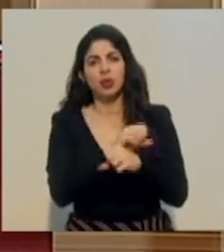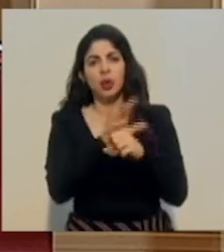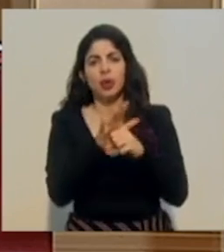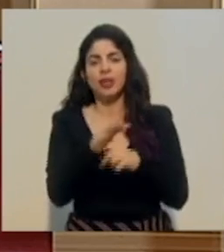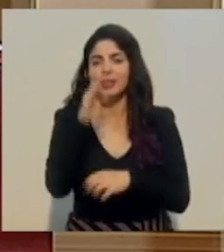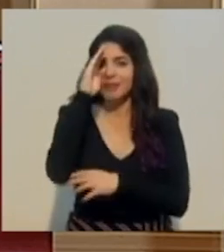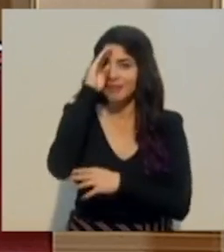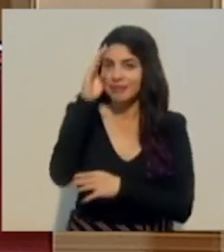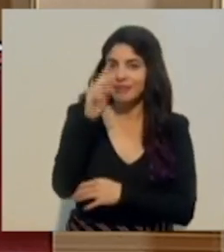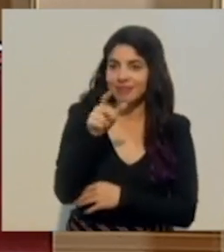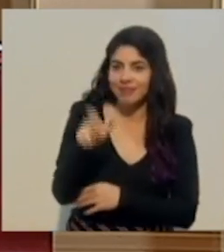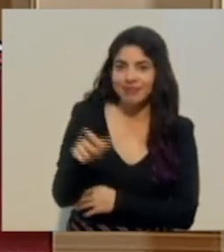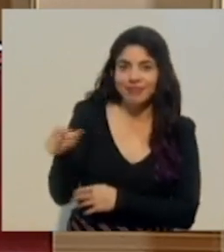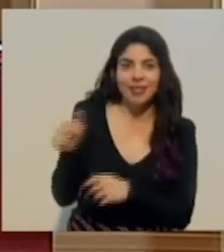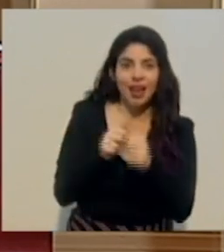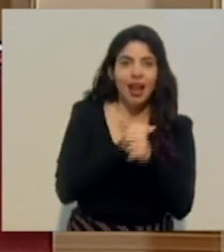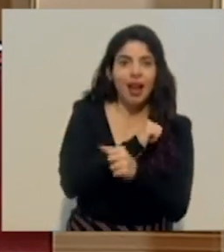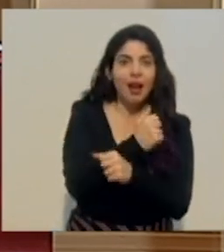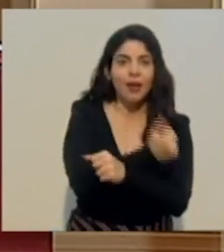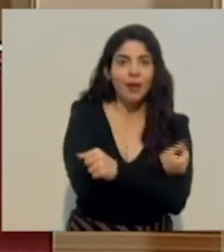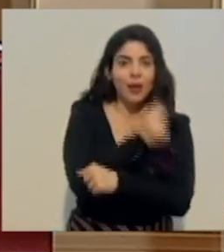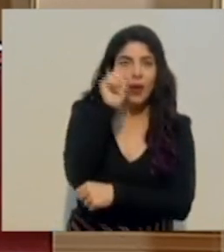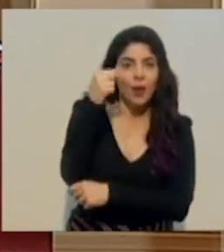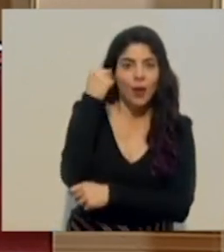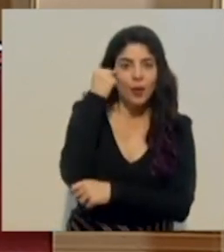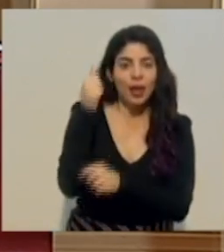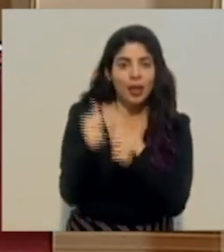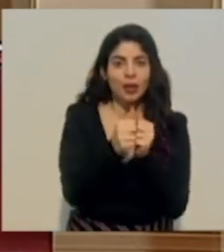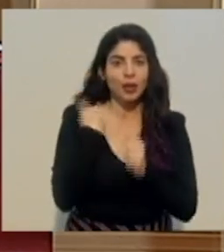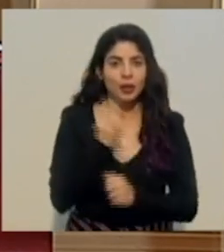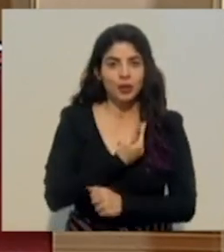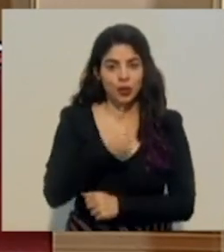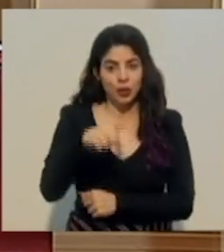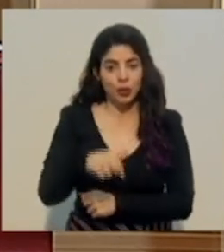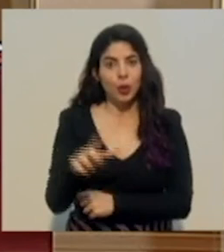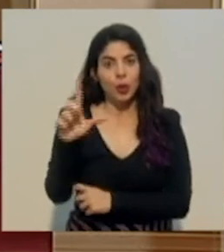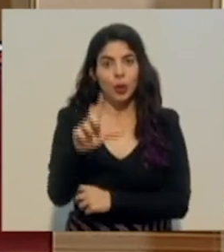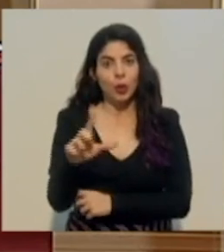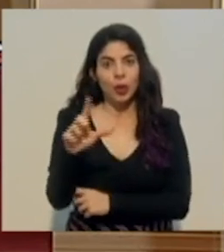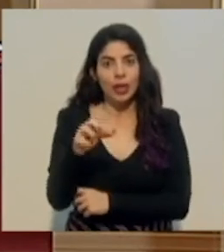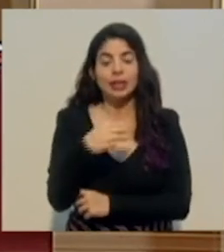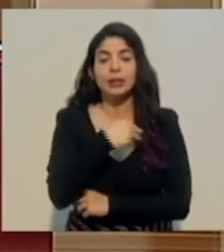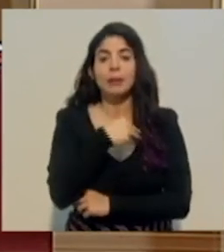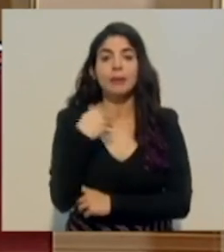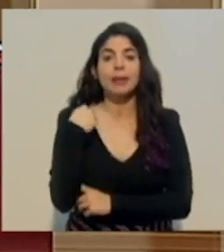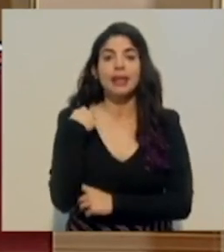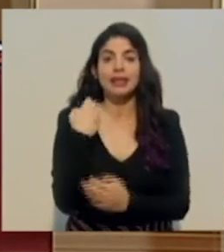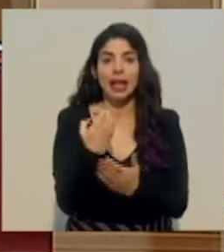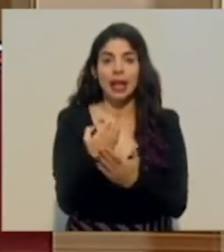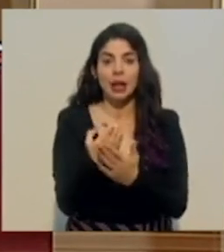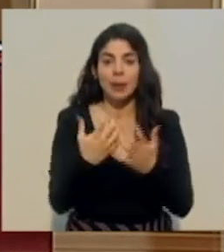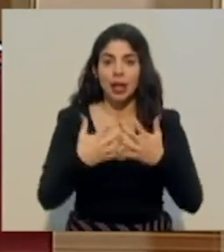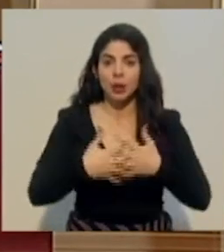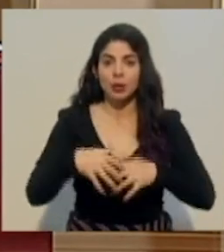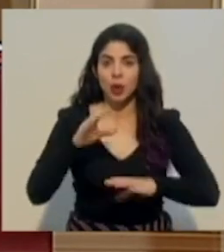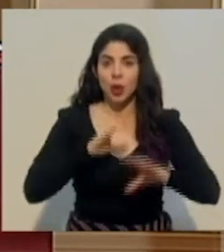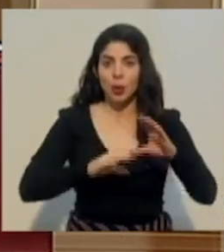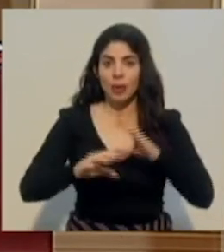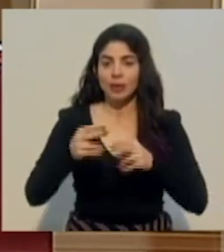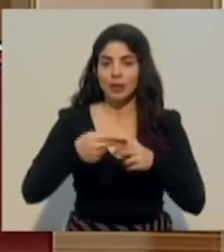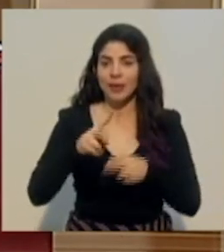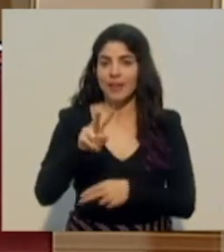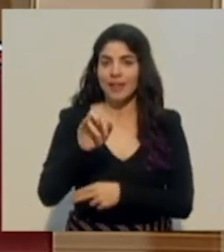Saludamos a las autoridades de gobierno que nos acompañan este lunes, la ministra de Economía, Industria y Comercio, Victoria